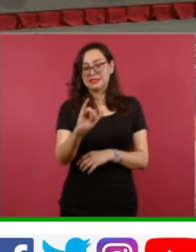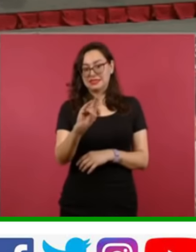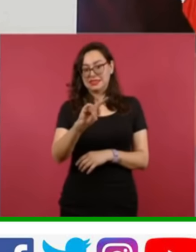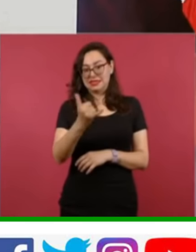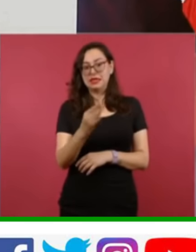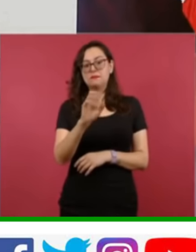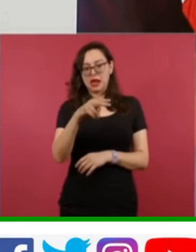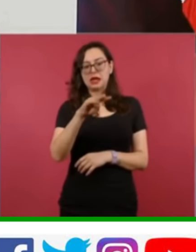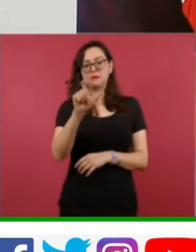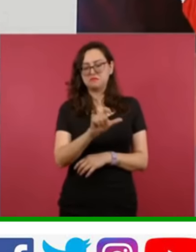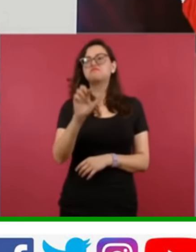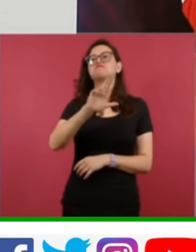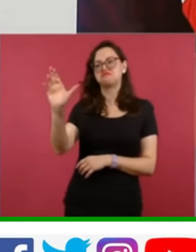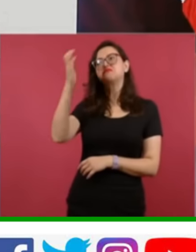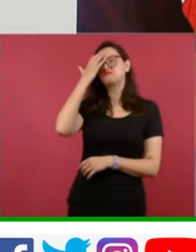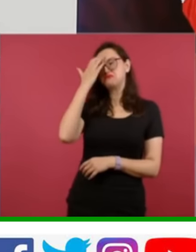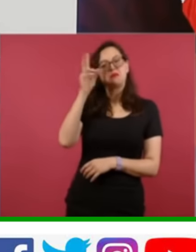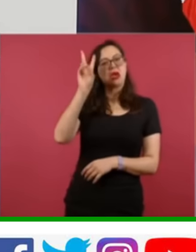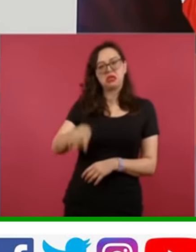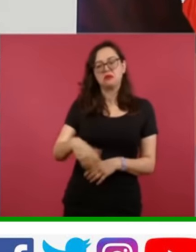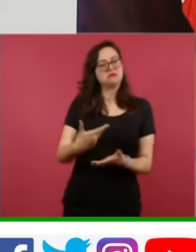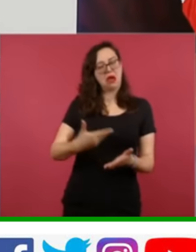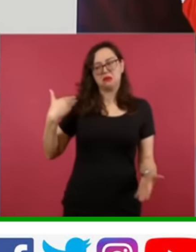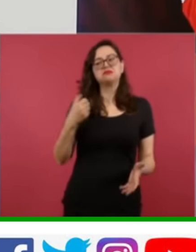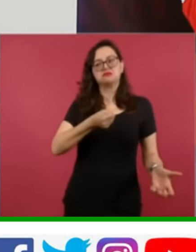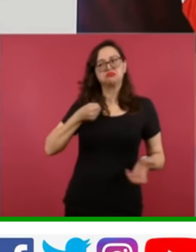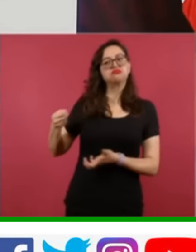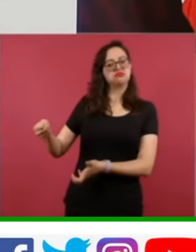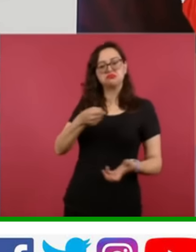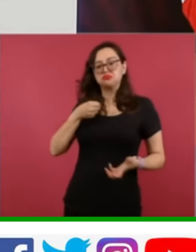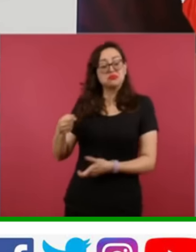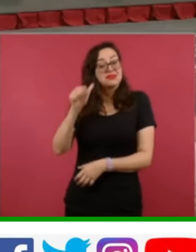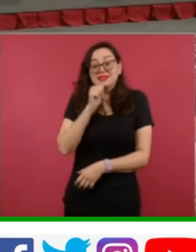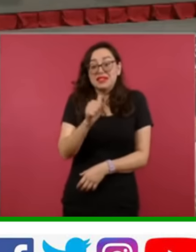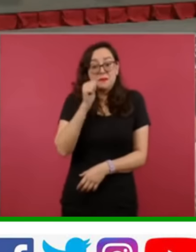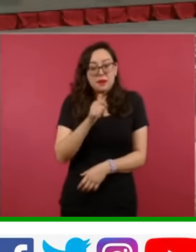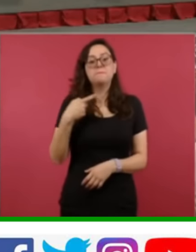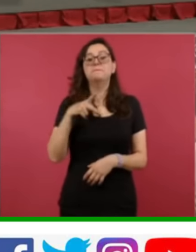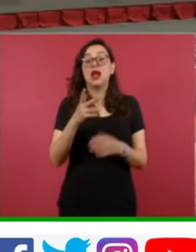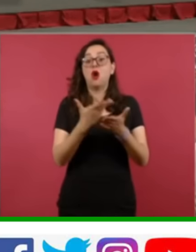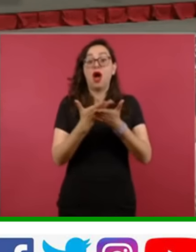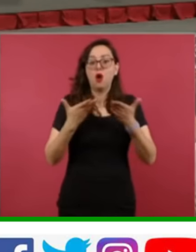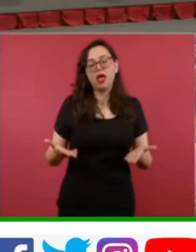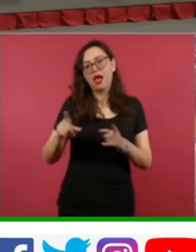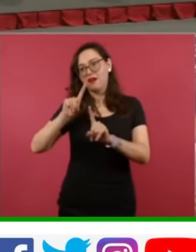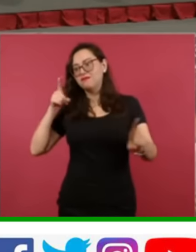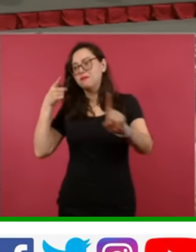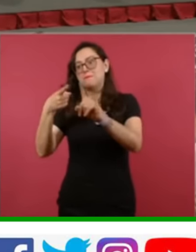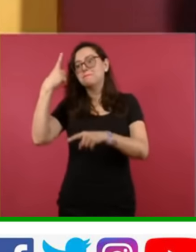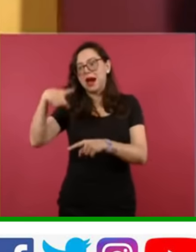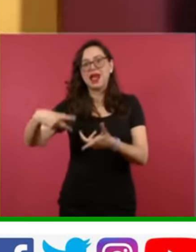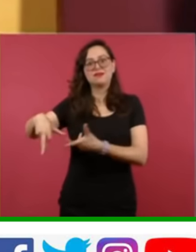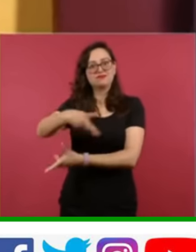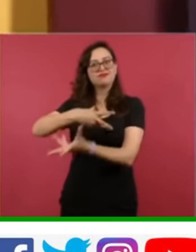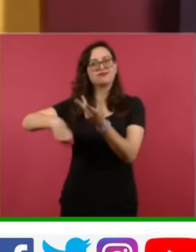el Fondo de Pensiones para el Bienestar. La siguiente, por favor. Este tema también, esto que mencionábamos, la metodología no estaba